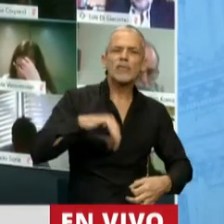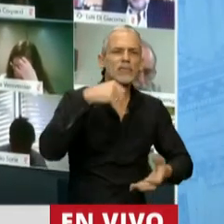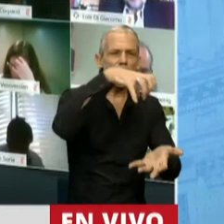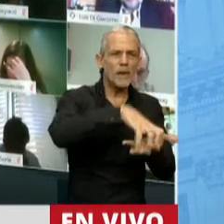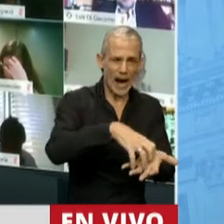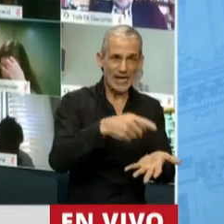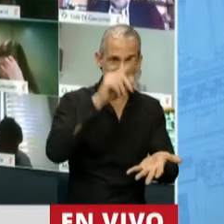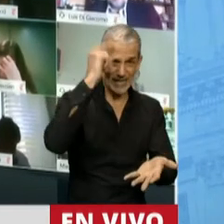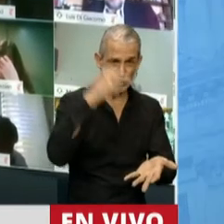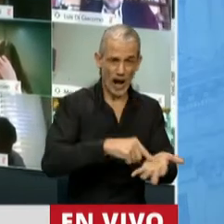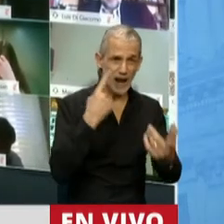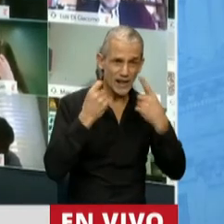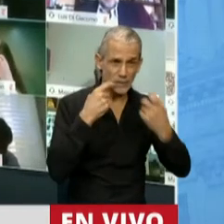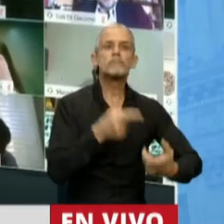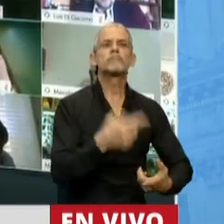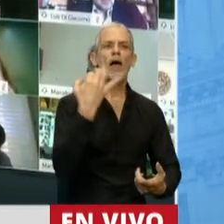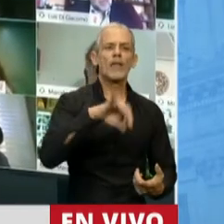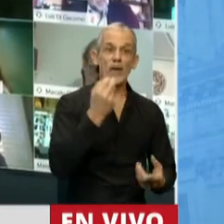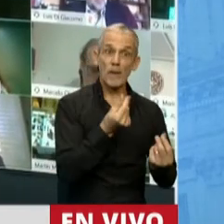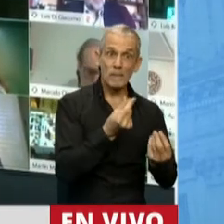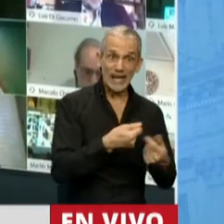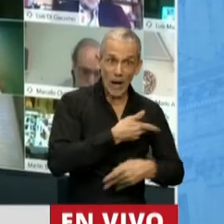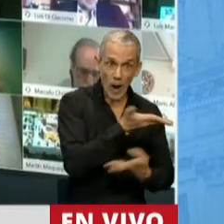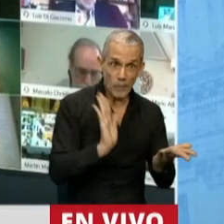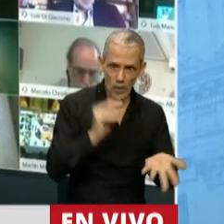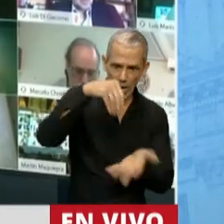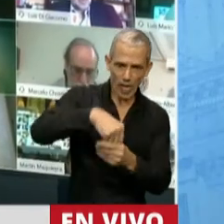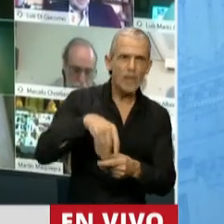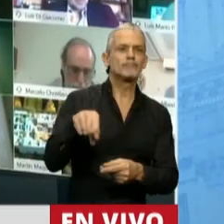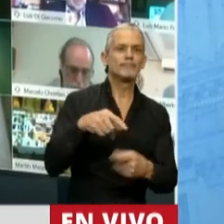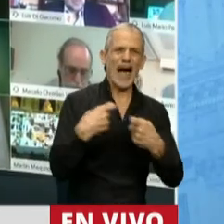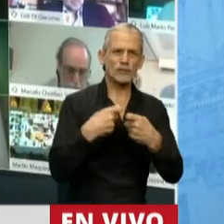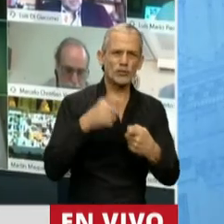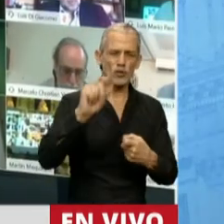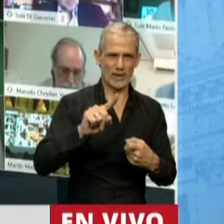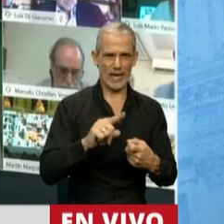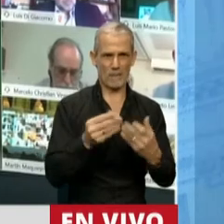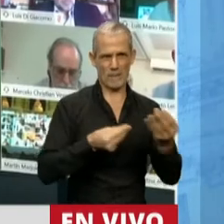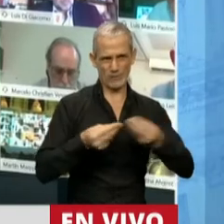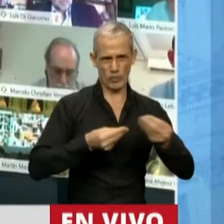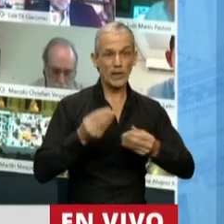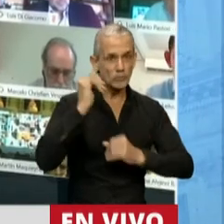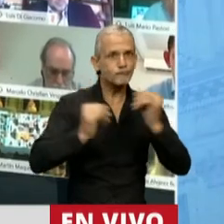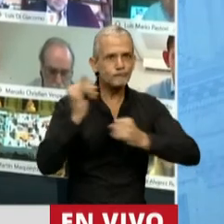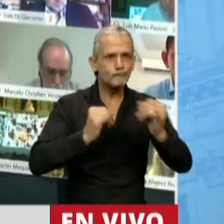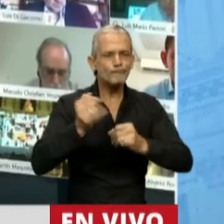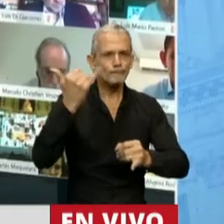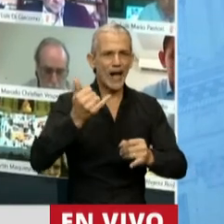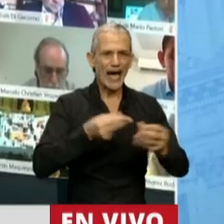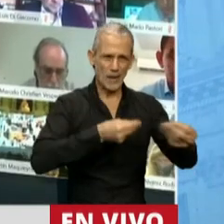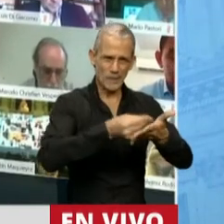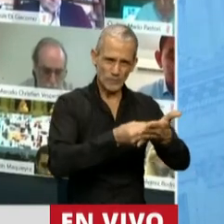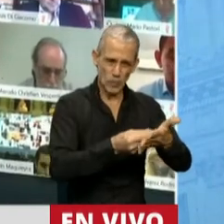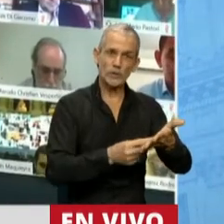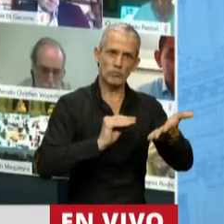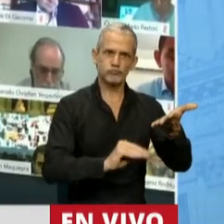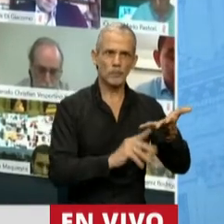fondos públicos involucrados. La Asociación de Presupuestos informa que ha habido ampliaciones de